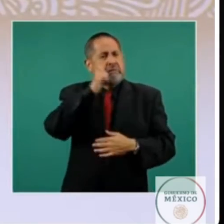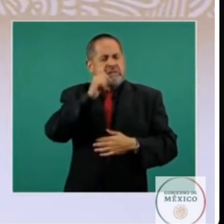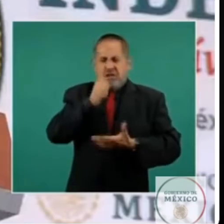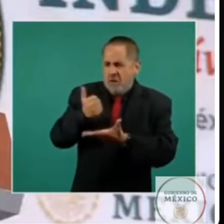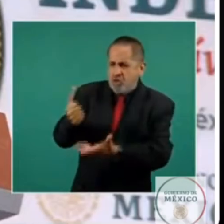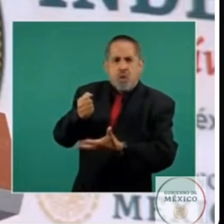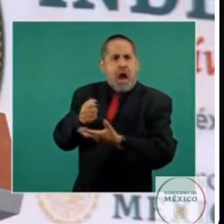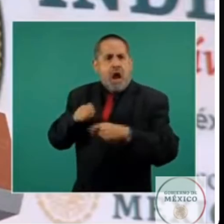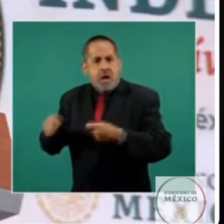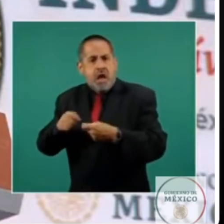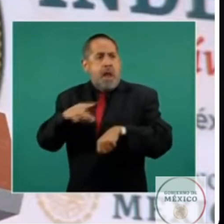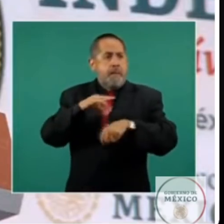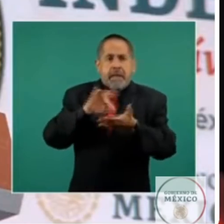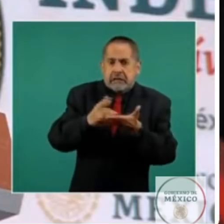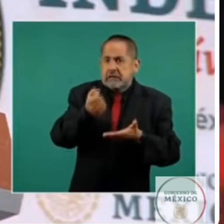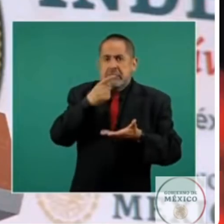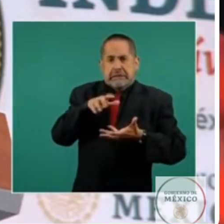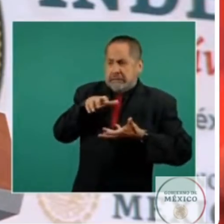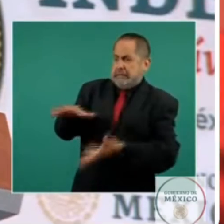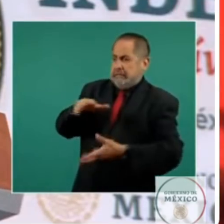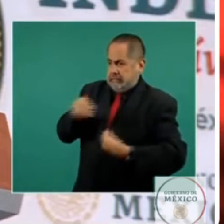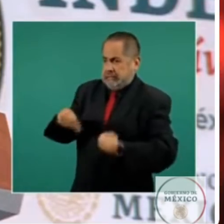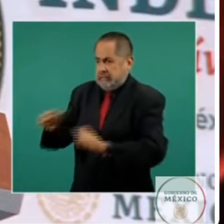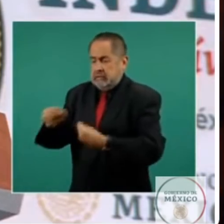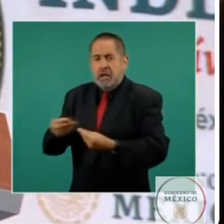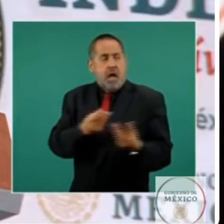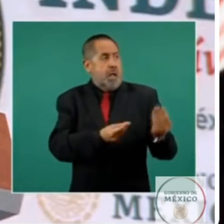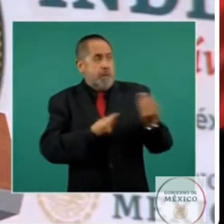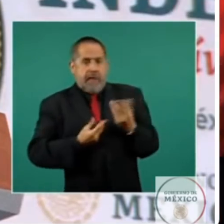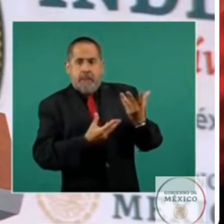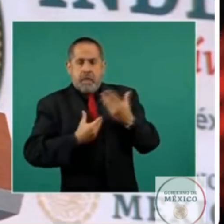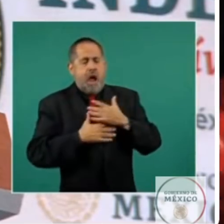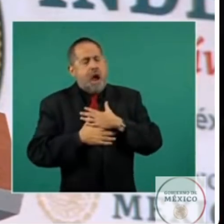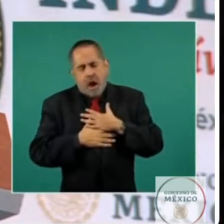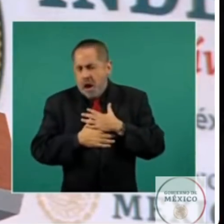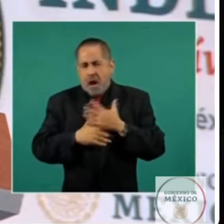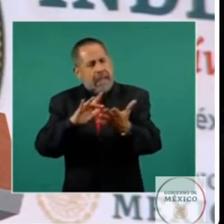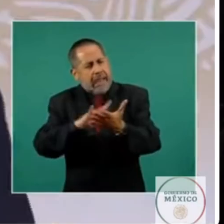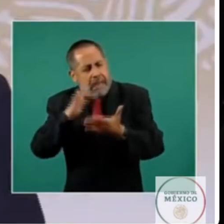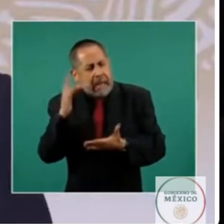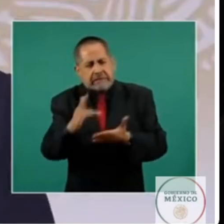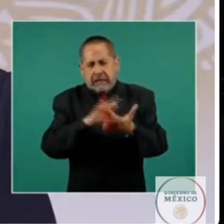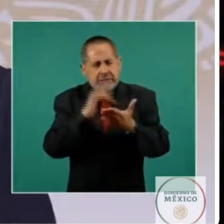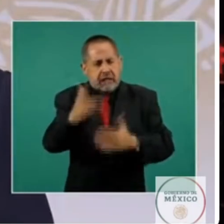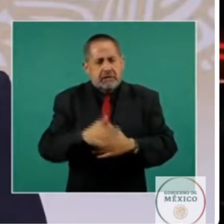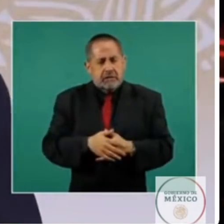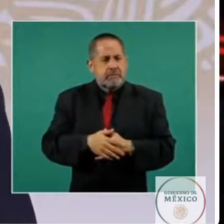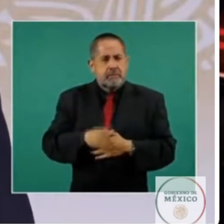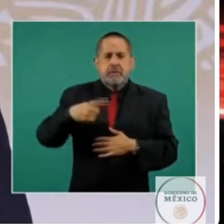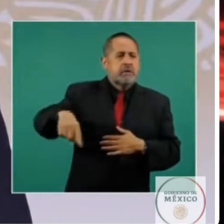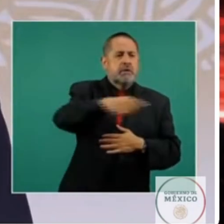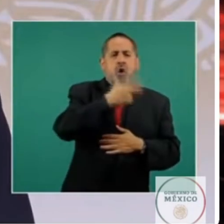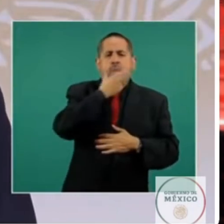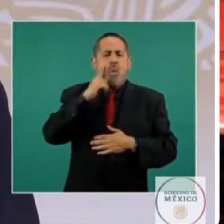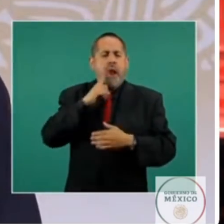médicos y alimentos para paliar los efectos combinados del acoso económico y la pandemia hermanas y hermanos